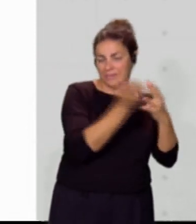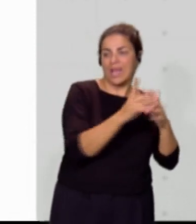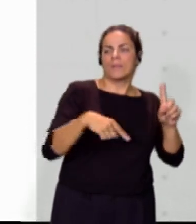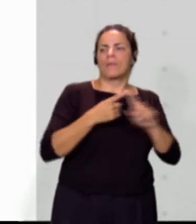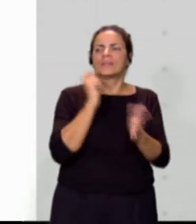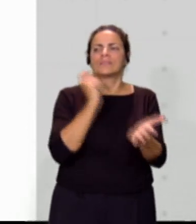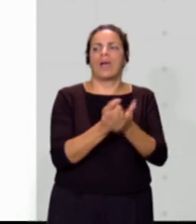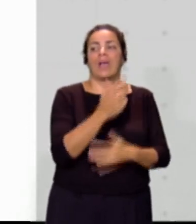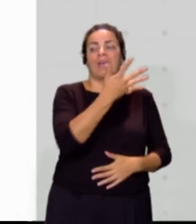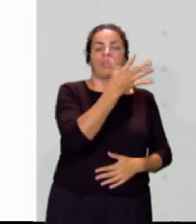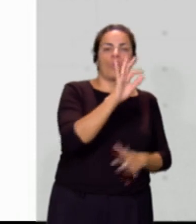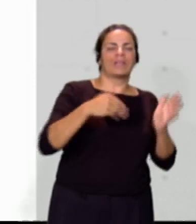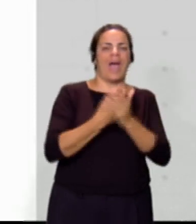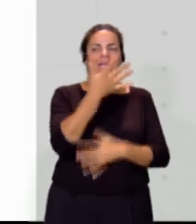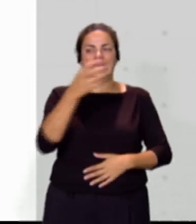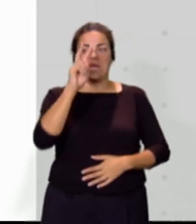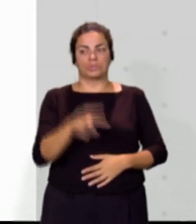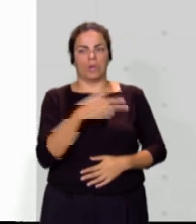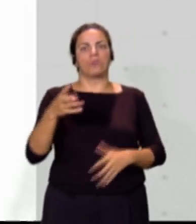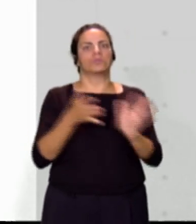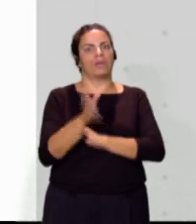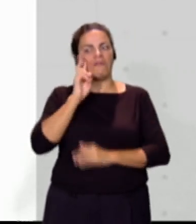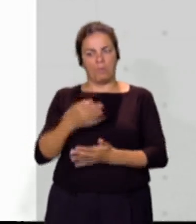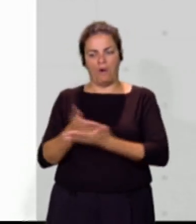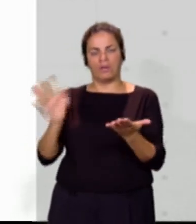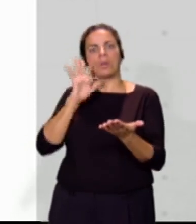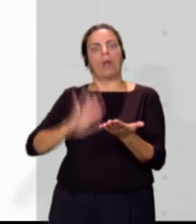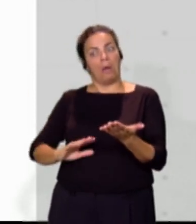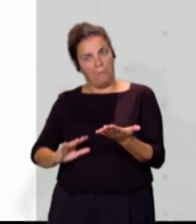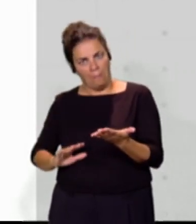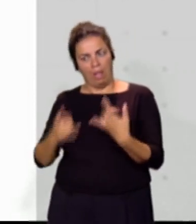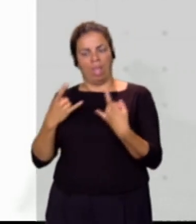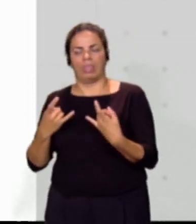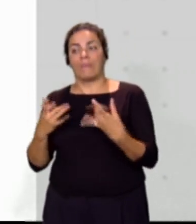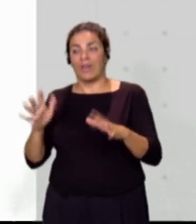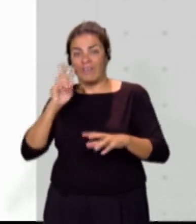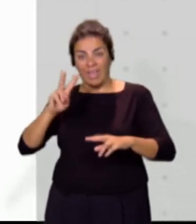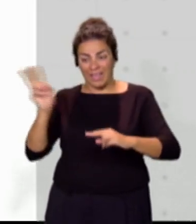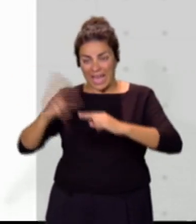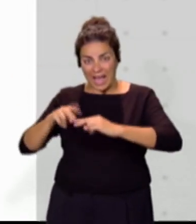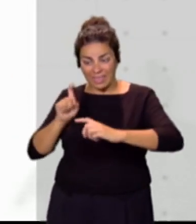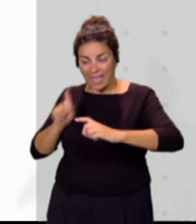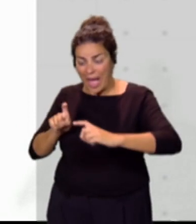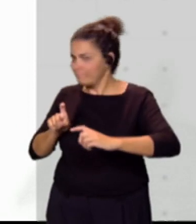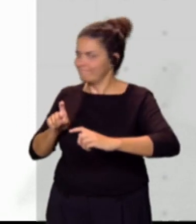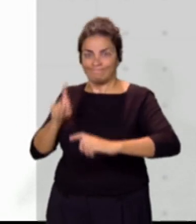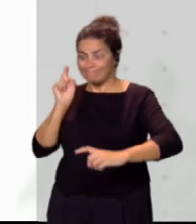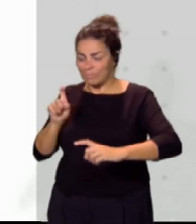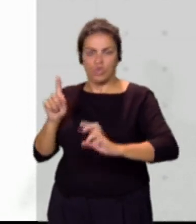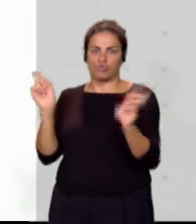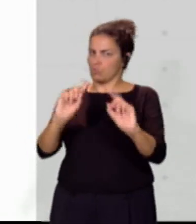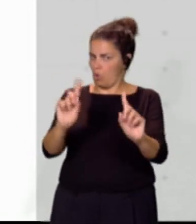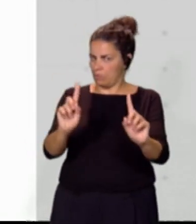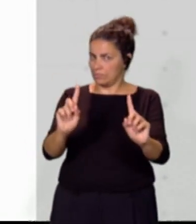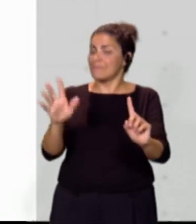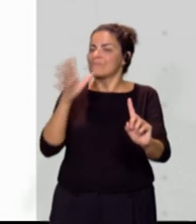muy tentadora, y podemos ver ese enlace donde no debemos acceder, no debemos picar en ese enlace porque